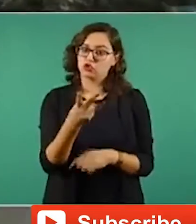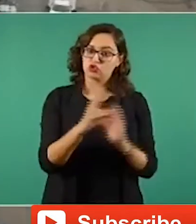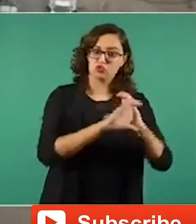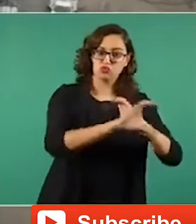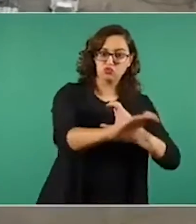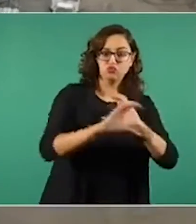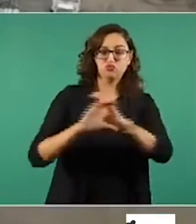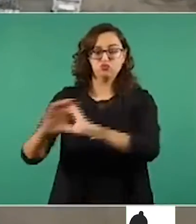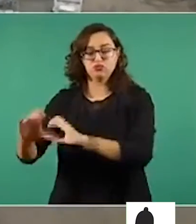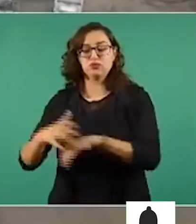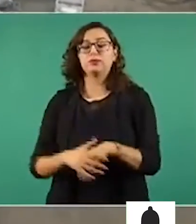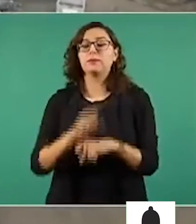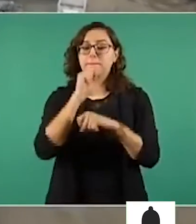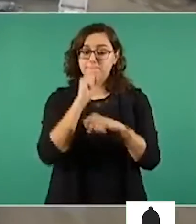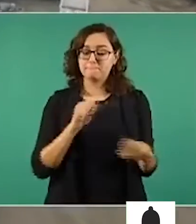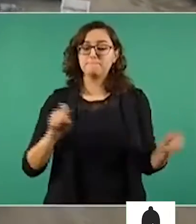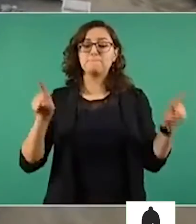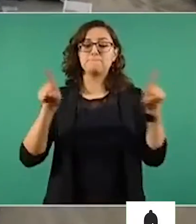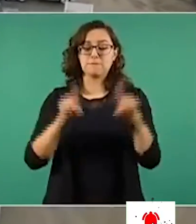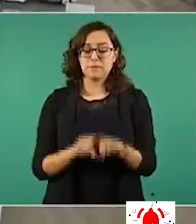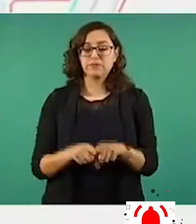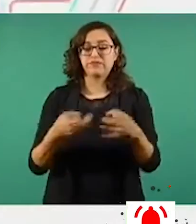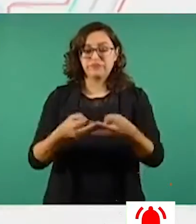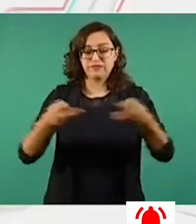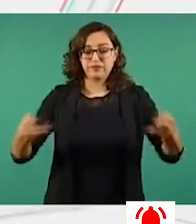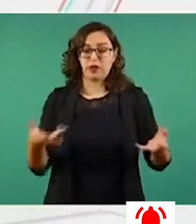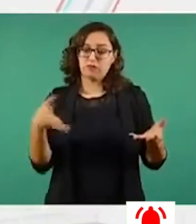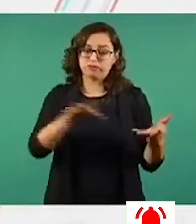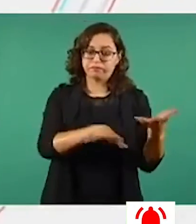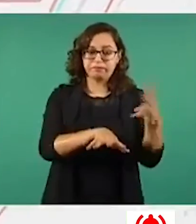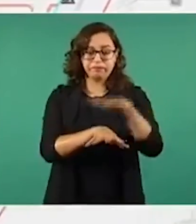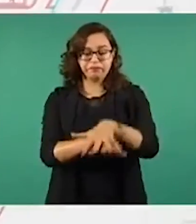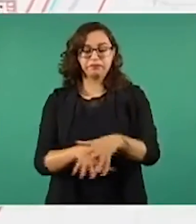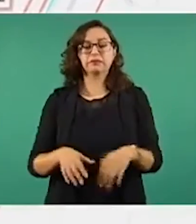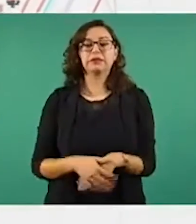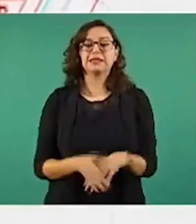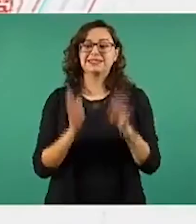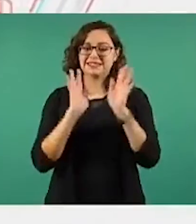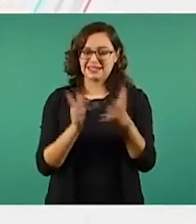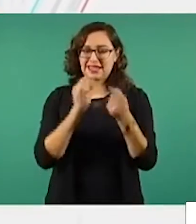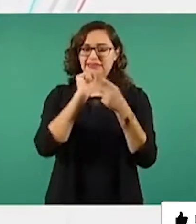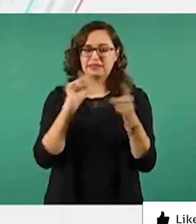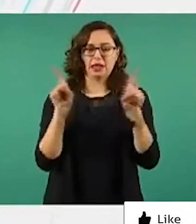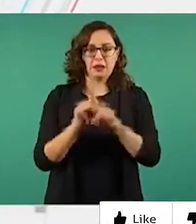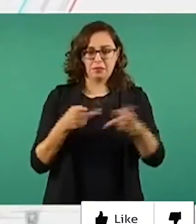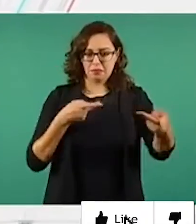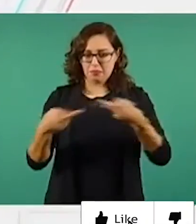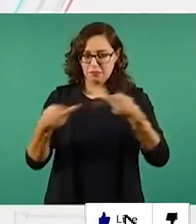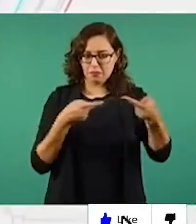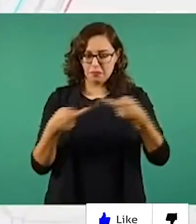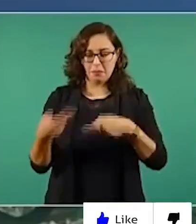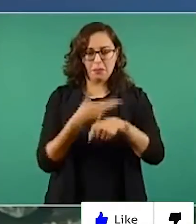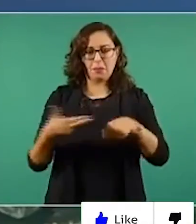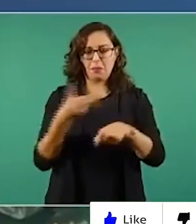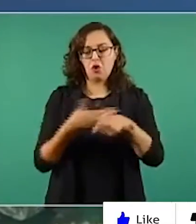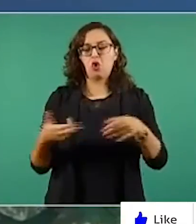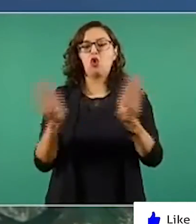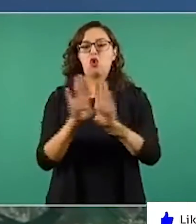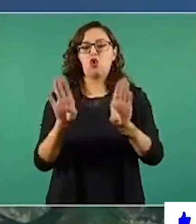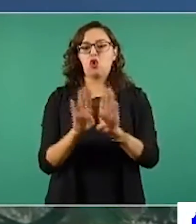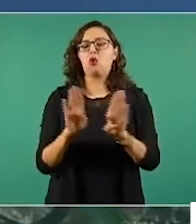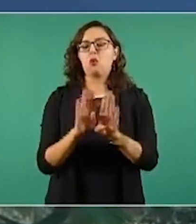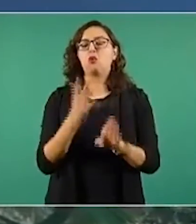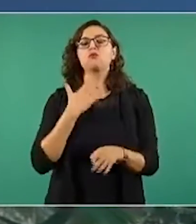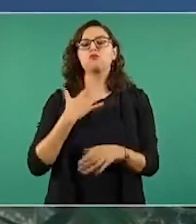lanzamiento, además del bajado y tapado de tubería en sitio. Así como también se terminó la ingeniería de lo que será la terminal de reparto de gasolina y las